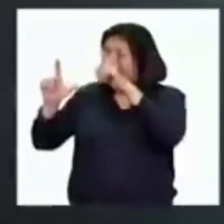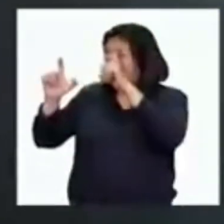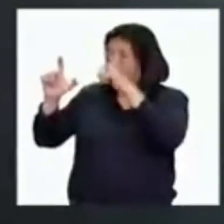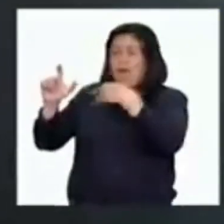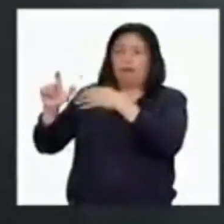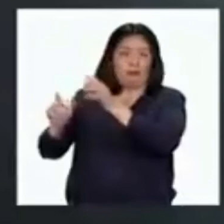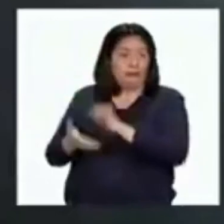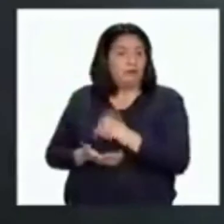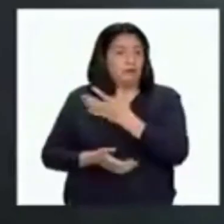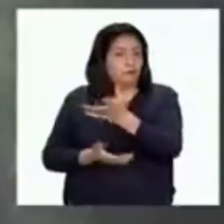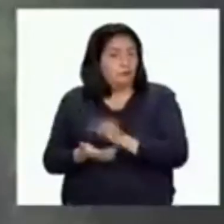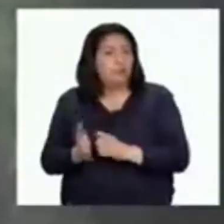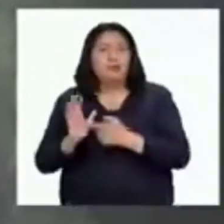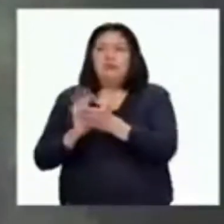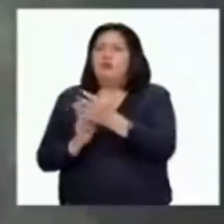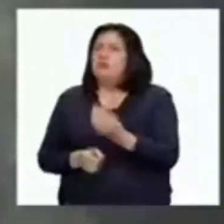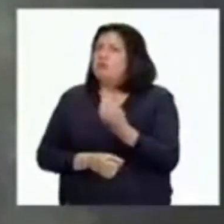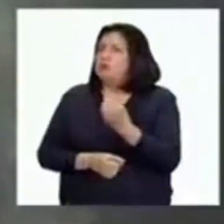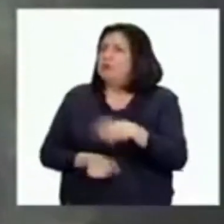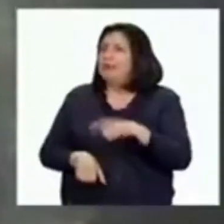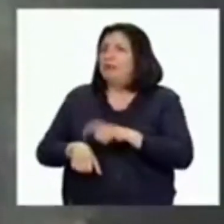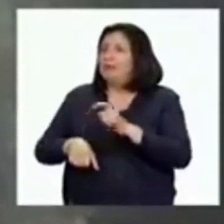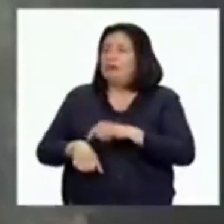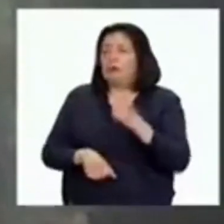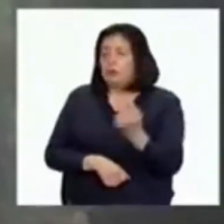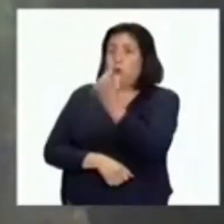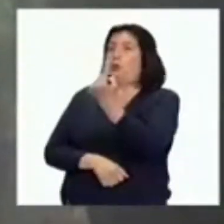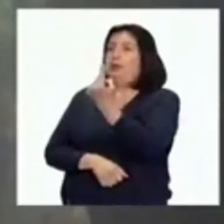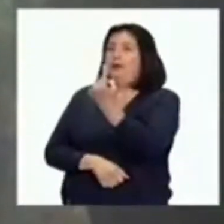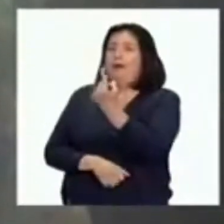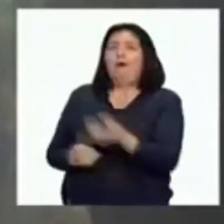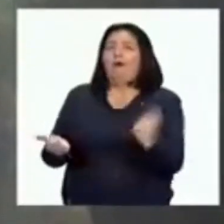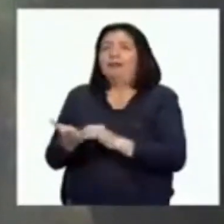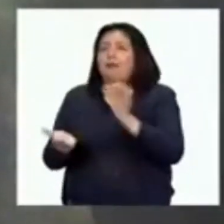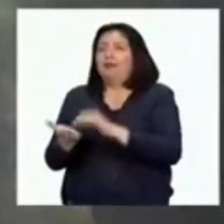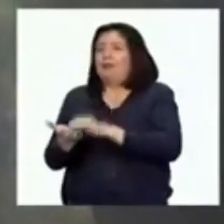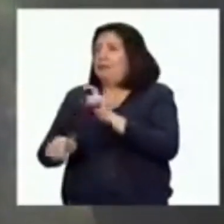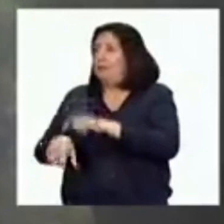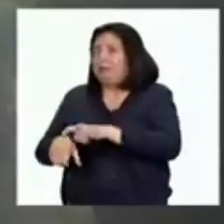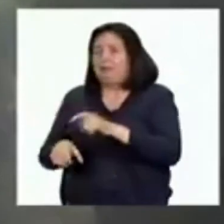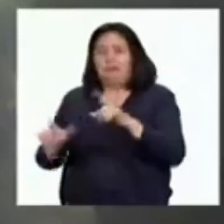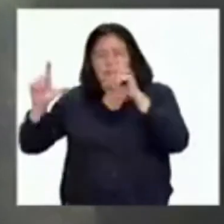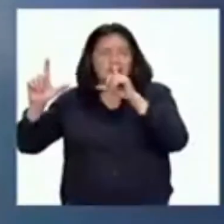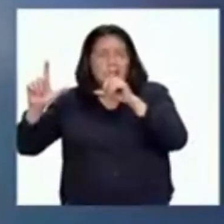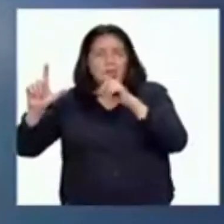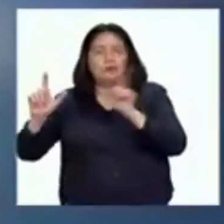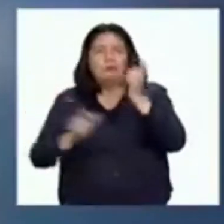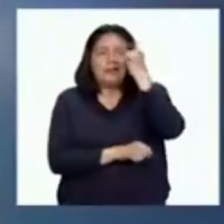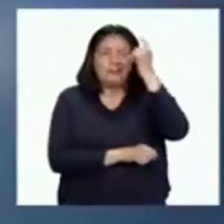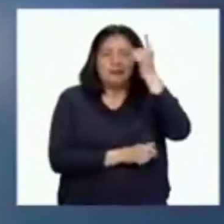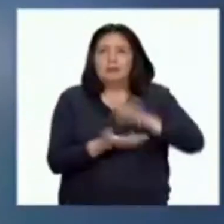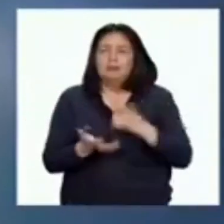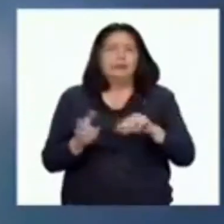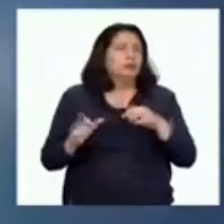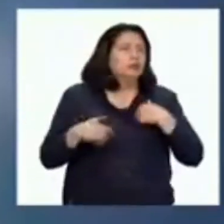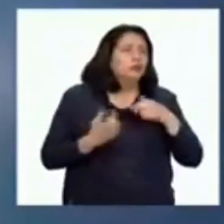resiliente, ya que los momentos son únicos, no se repiten. A veces no tienes tiempo que pensar. Hay que